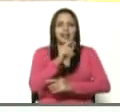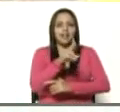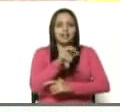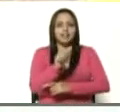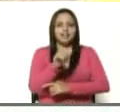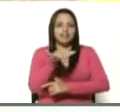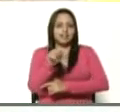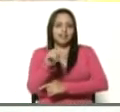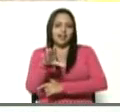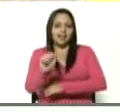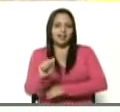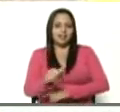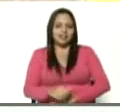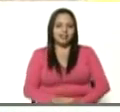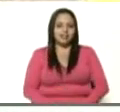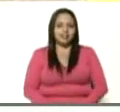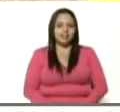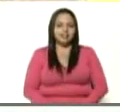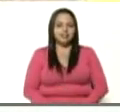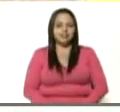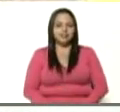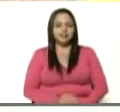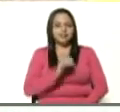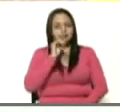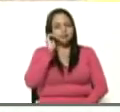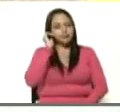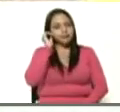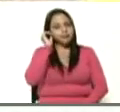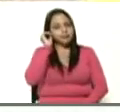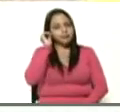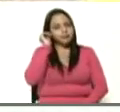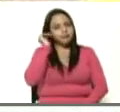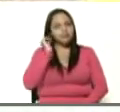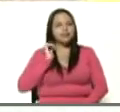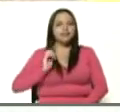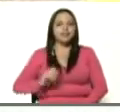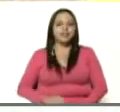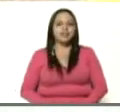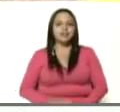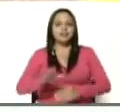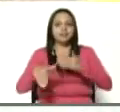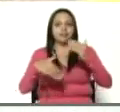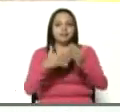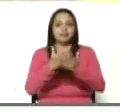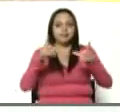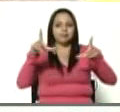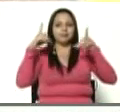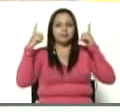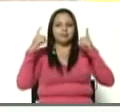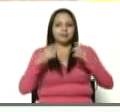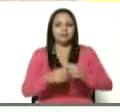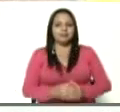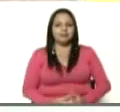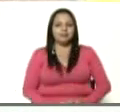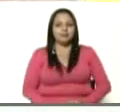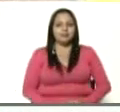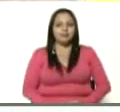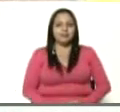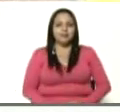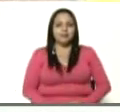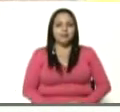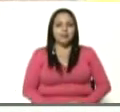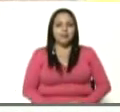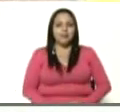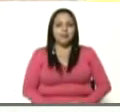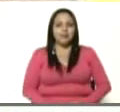Petaquire, Carayaca, hacia la Guaira. Y si sigue más arriba a la izquierda se encuentra con